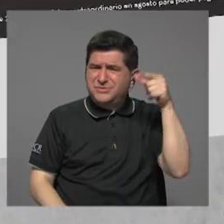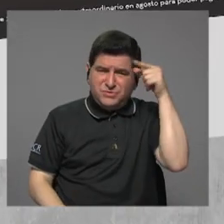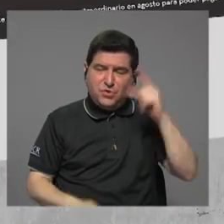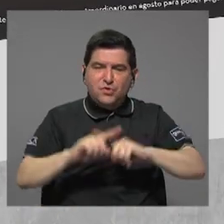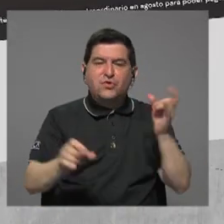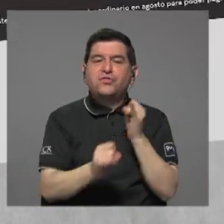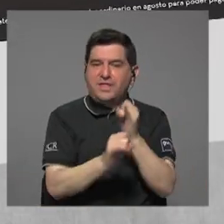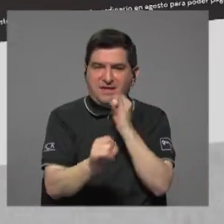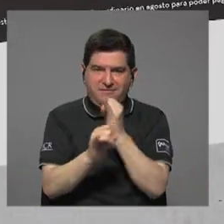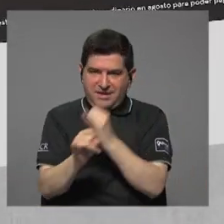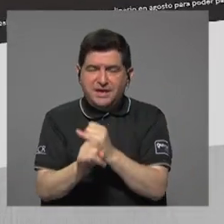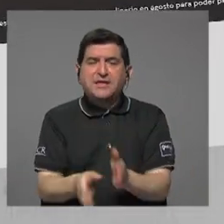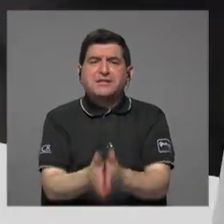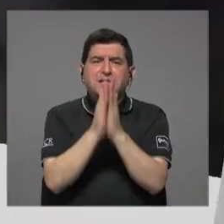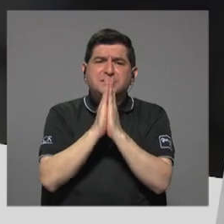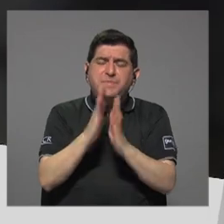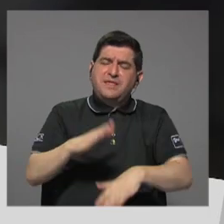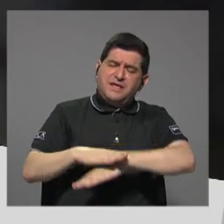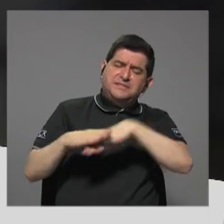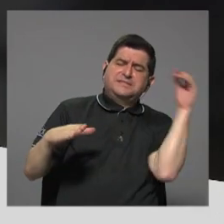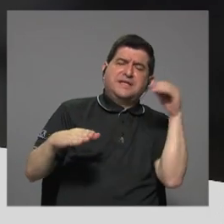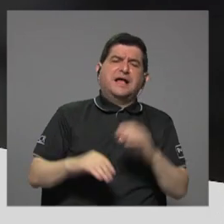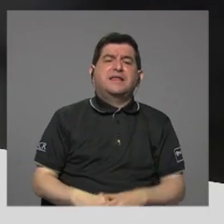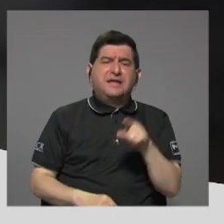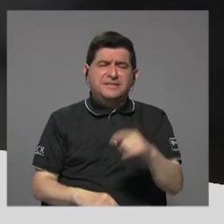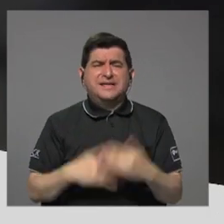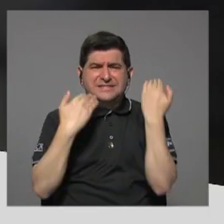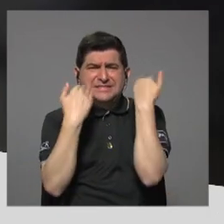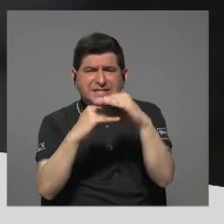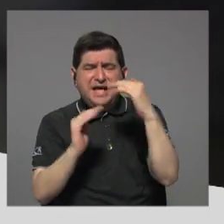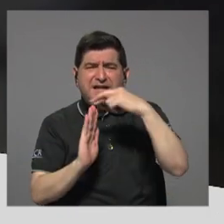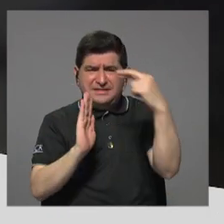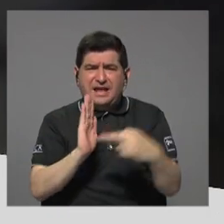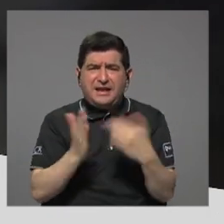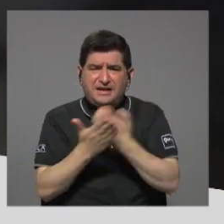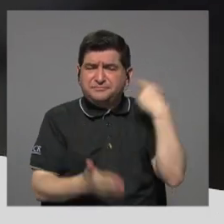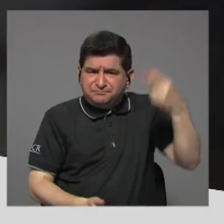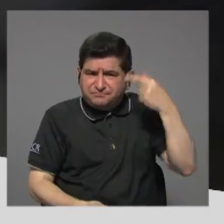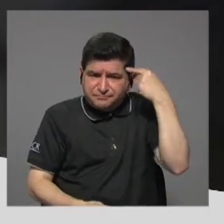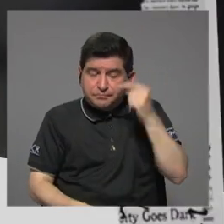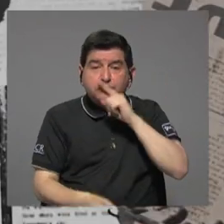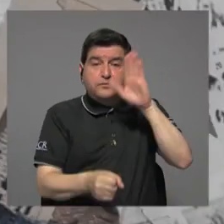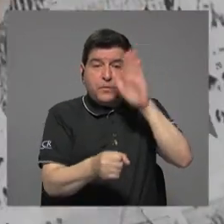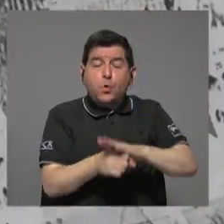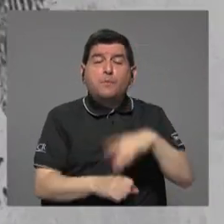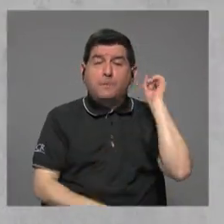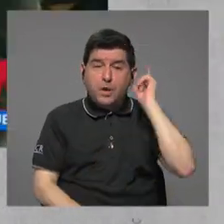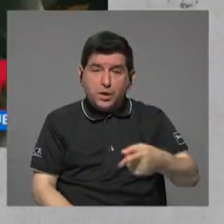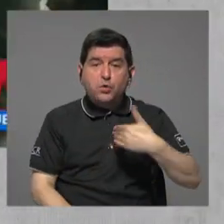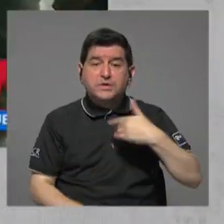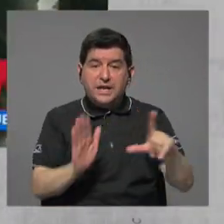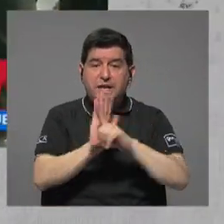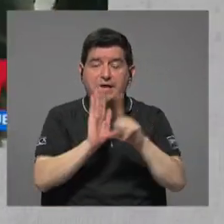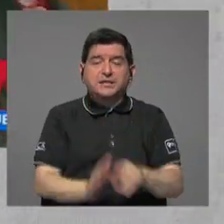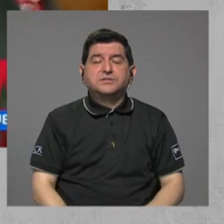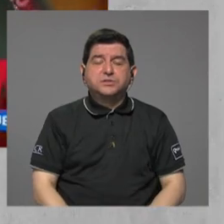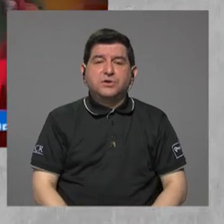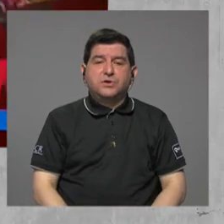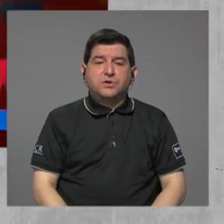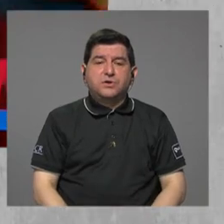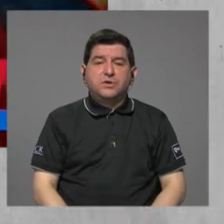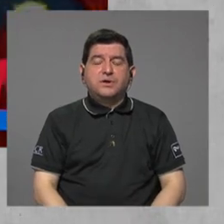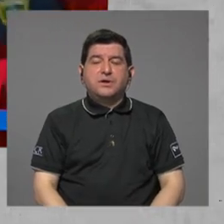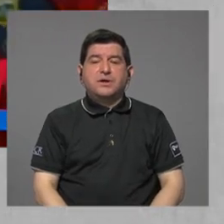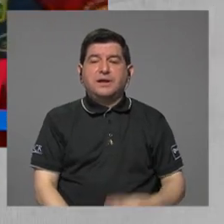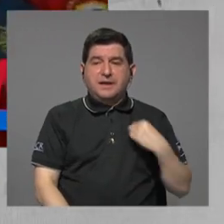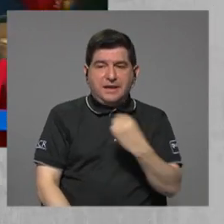Distintas instituciones piden ser excluidas de la camisa de fuerza de la regla fiscal para cumplir con sus obligaciones de ley. La jerarca compareció ante